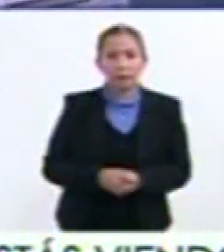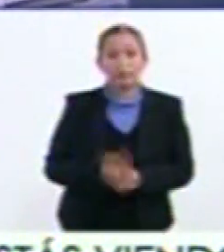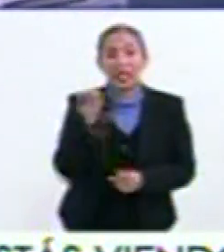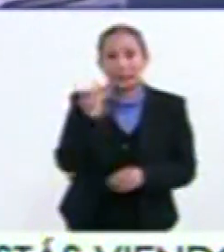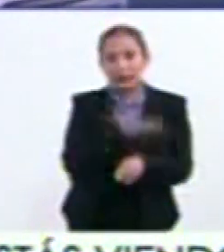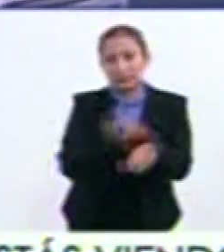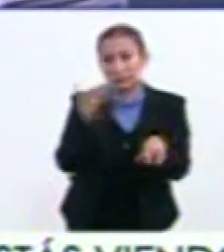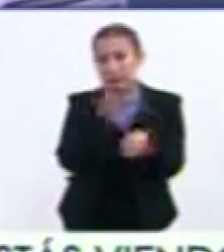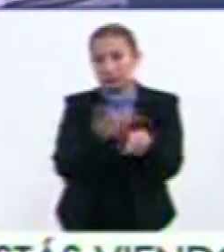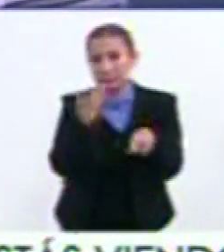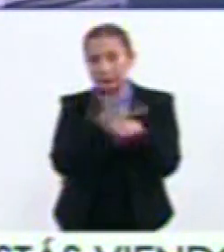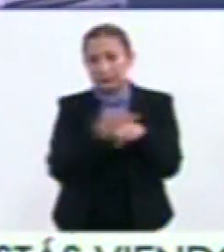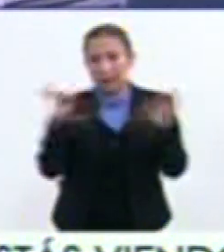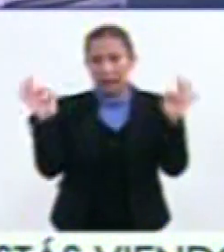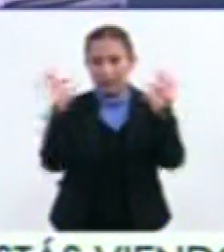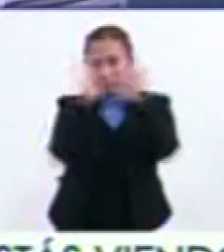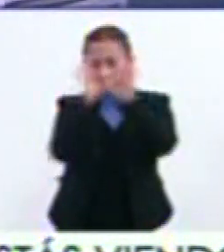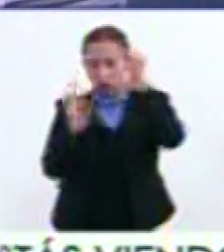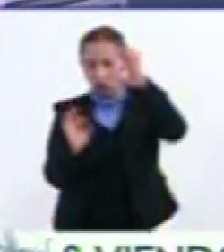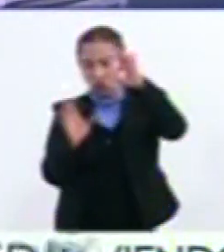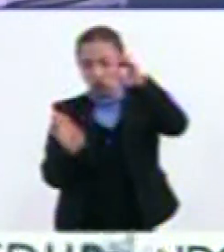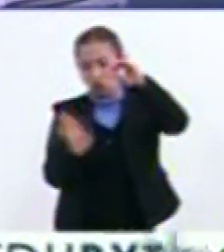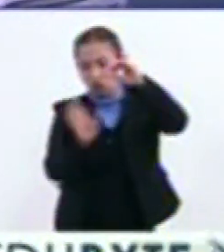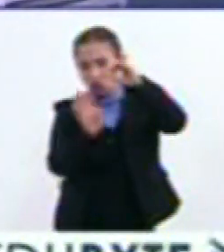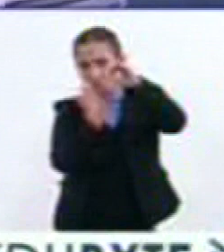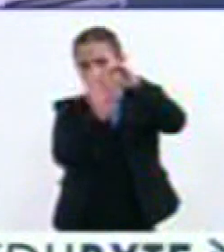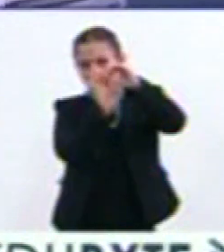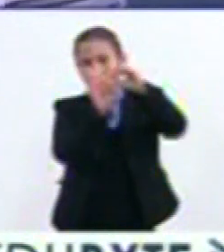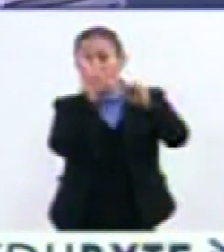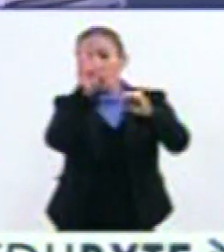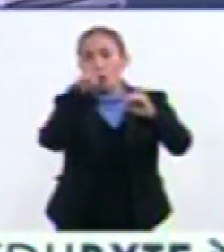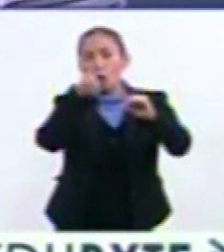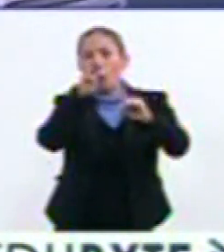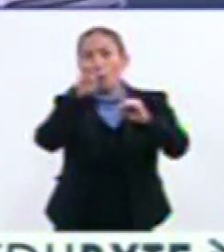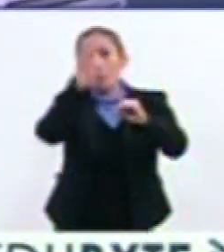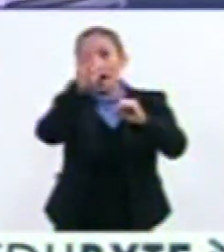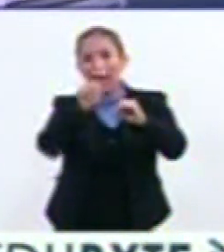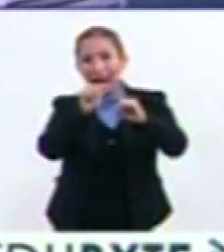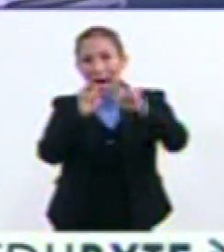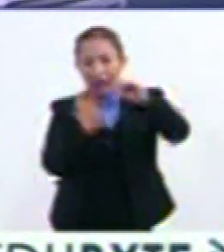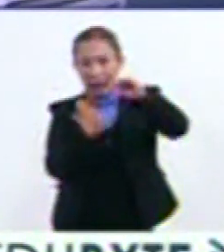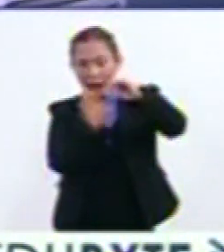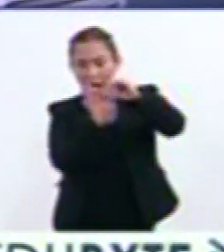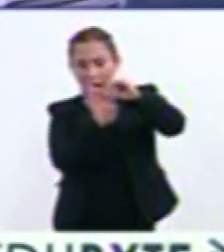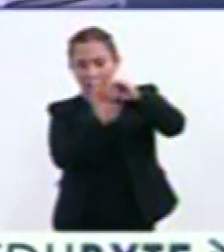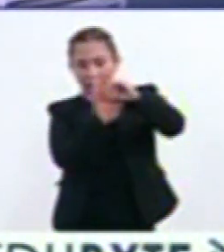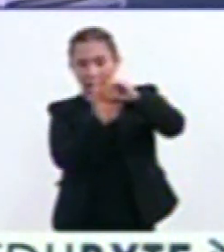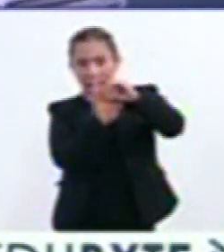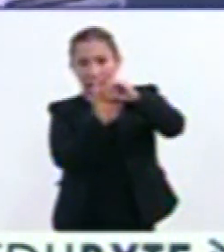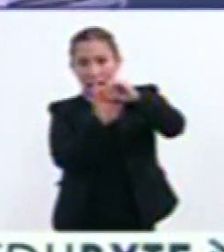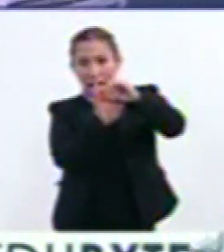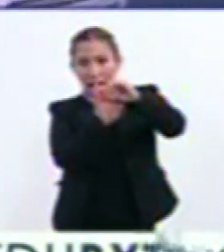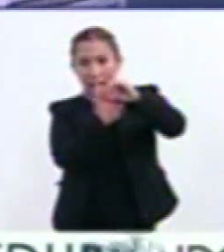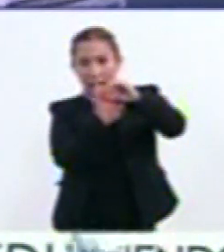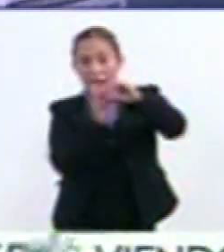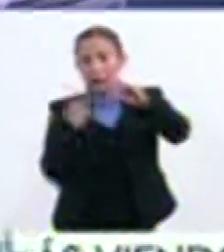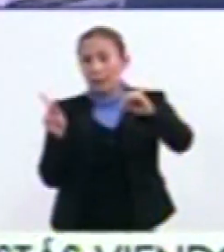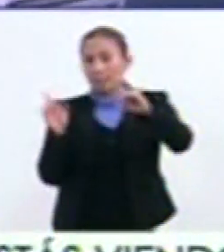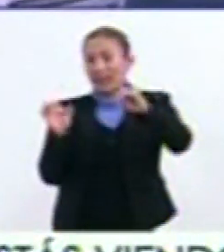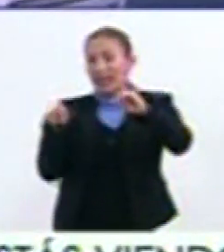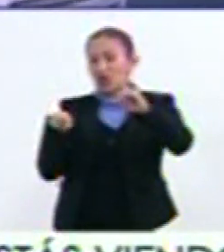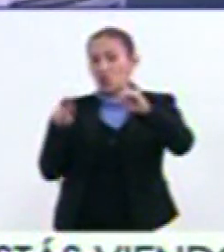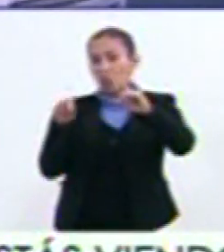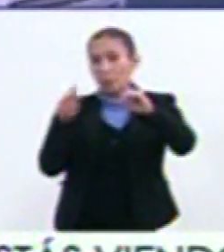es el proceso Del eclipse Aquí es cuando va entrar En umbra Y en el otro Umbra y luego sigue Primero es penumbra